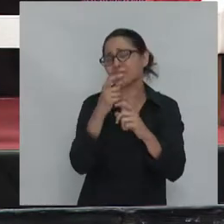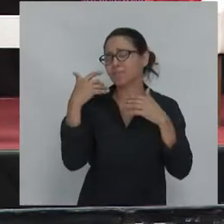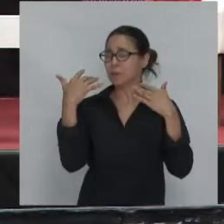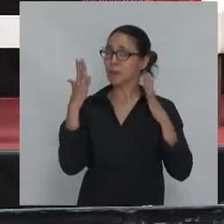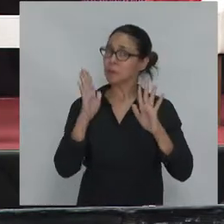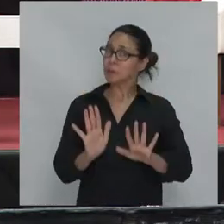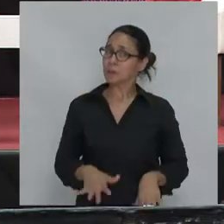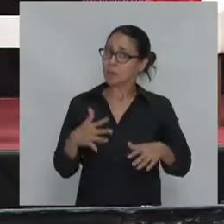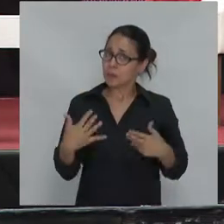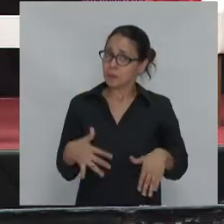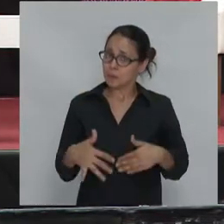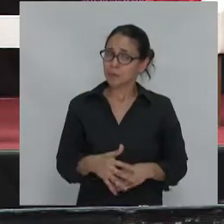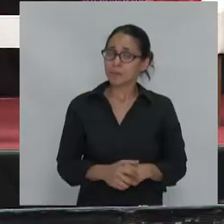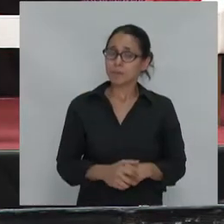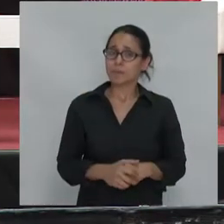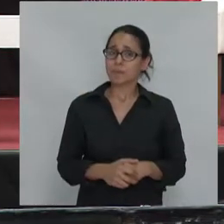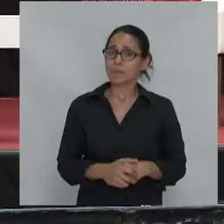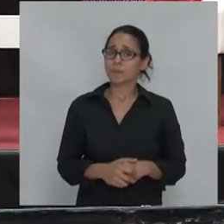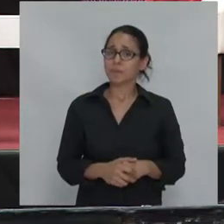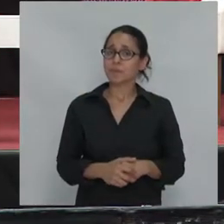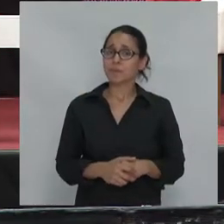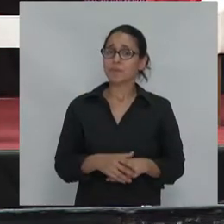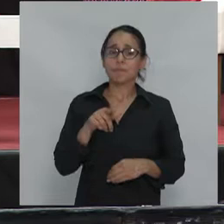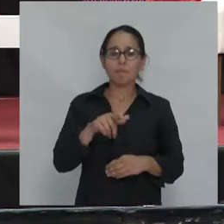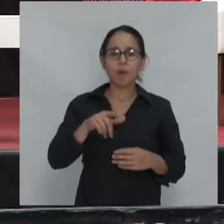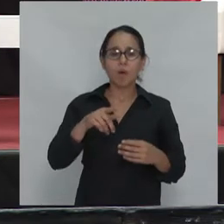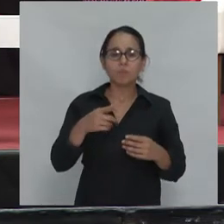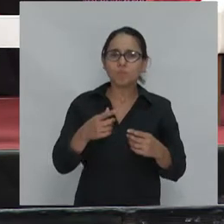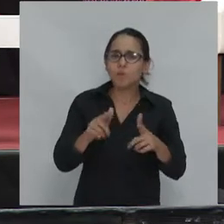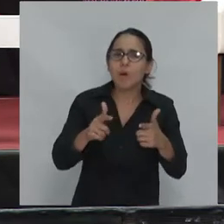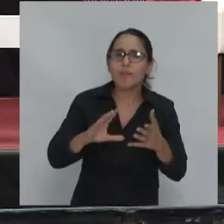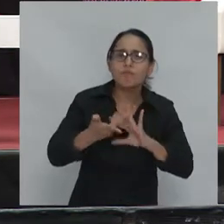que no tiene la perspectiva histórica